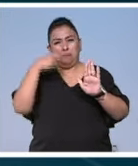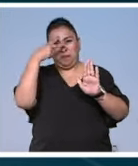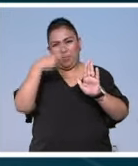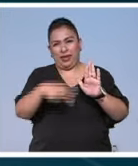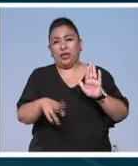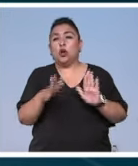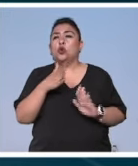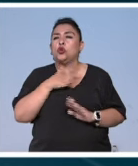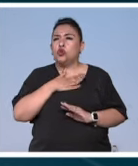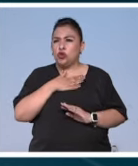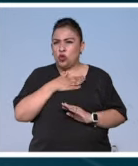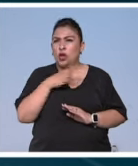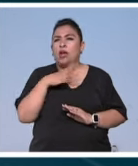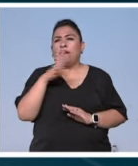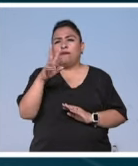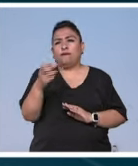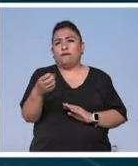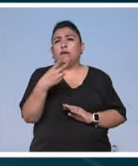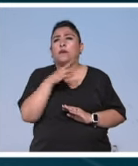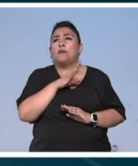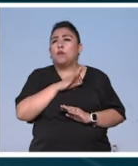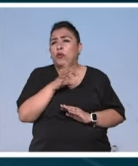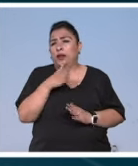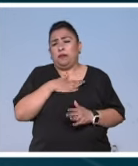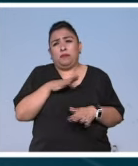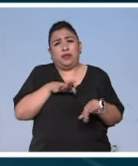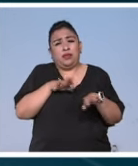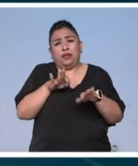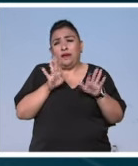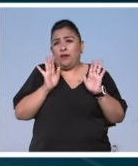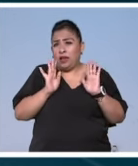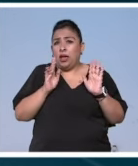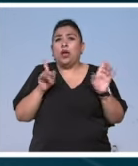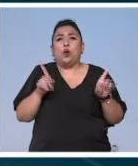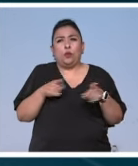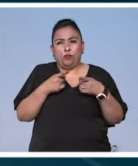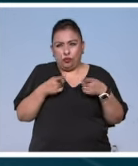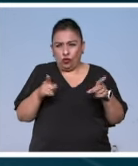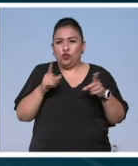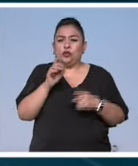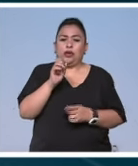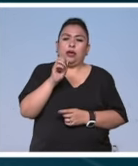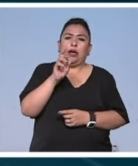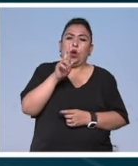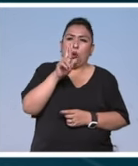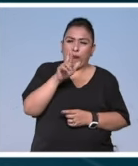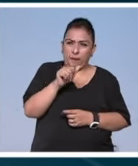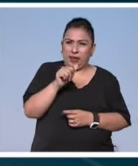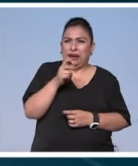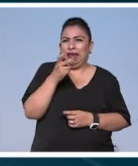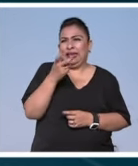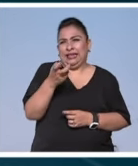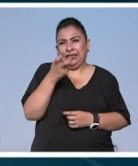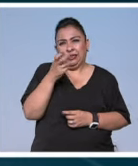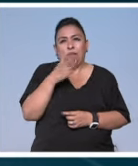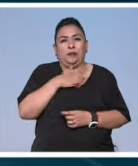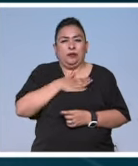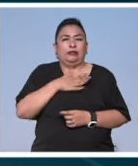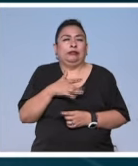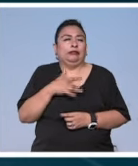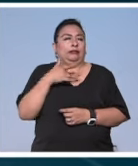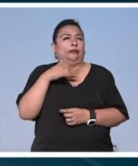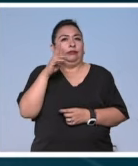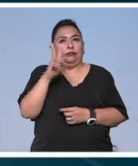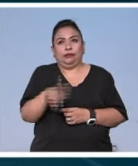yo tengo una gran fortuna de poder hacer lo que amo y es la música la ópera es pues es lo que amo y me siento